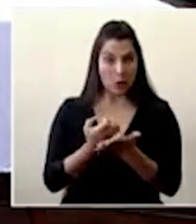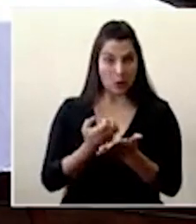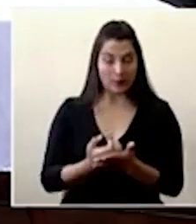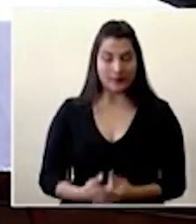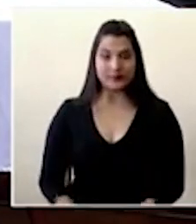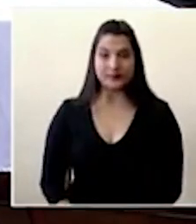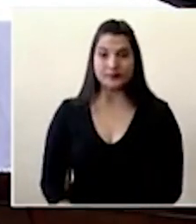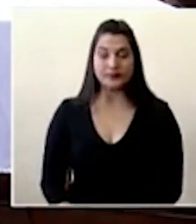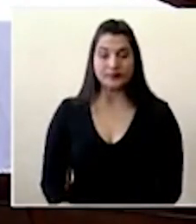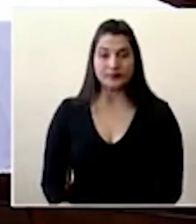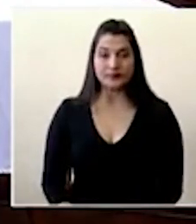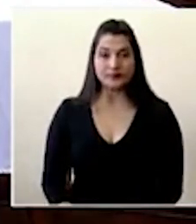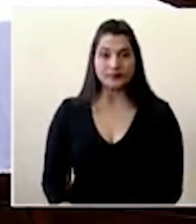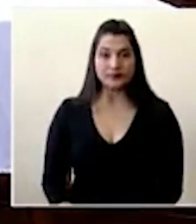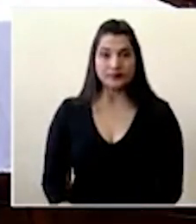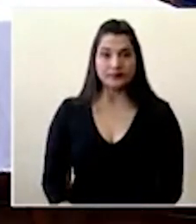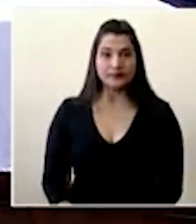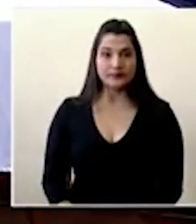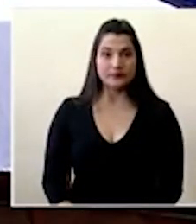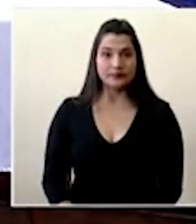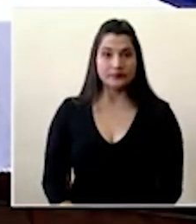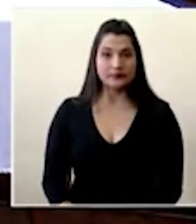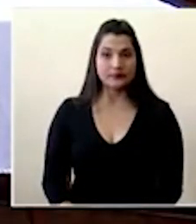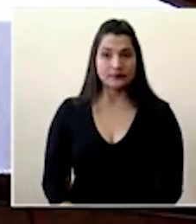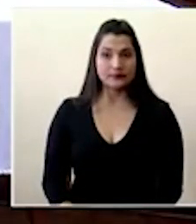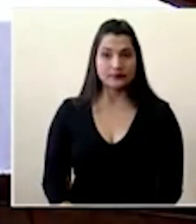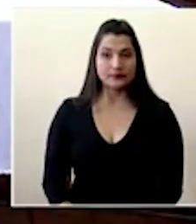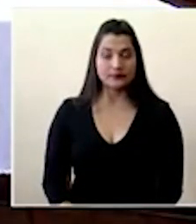El micrófono, la interés. Felices sueños.